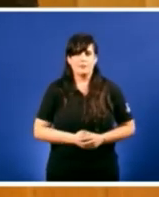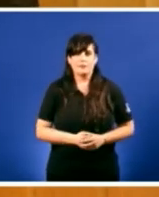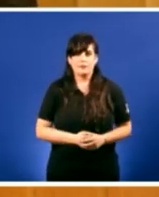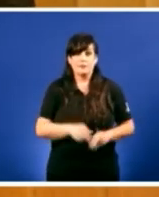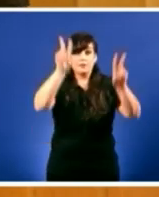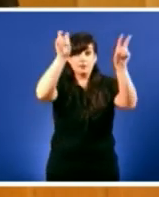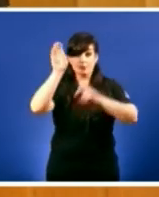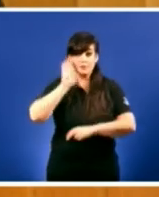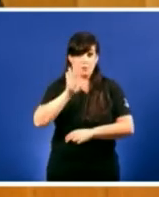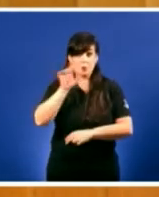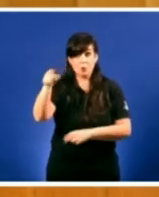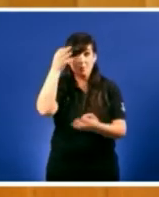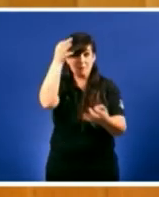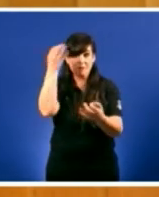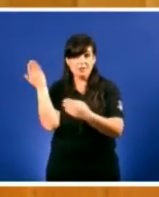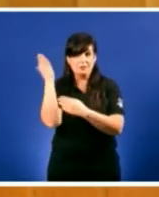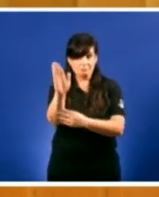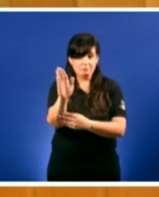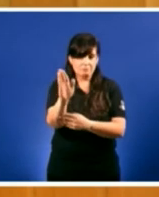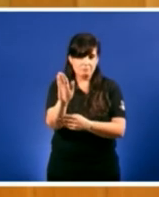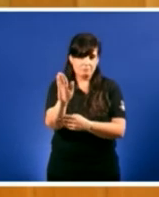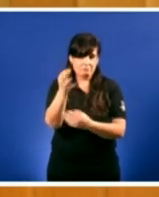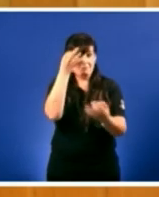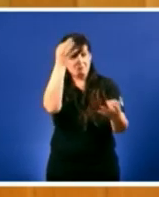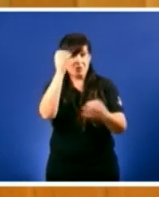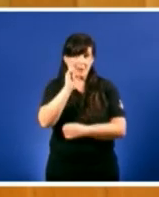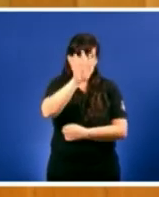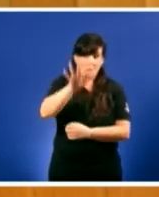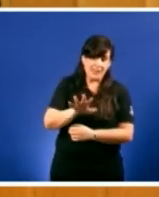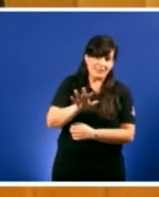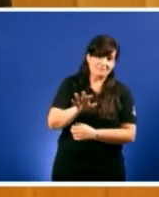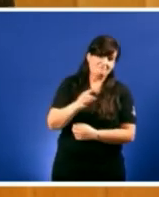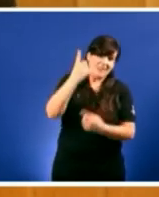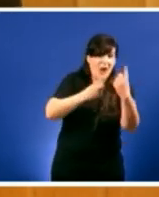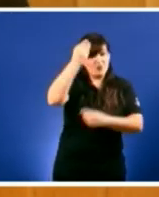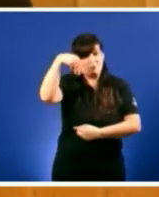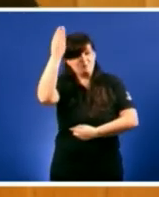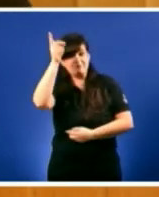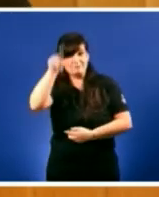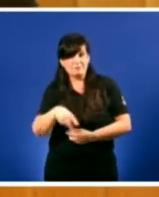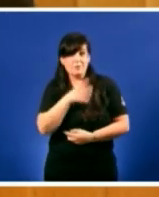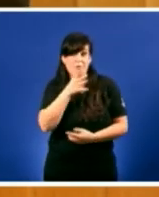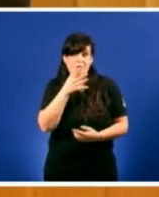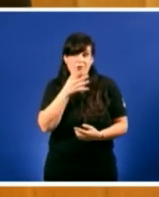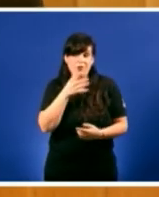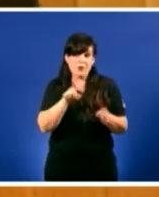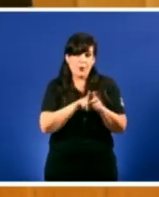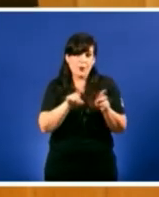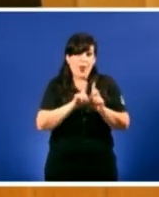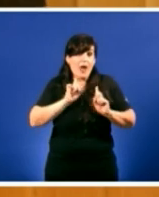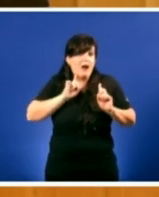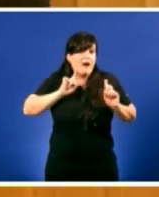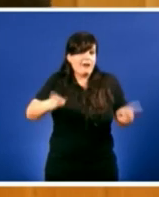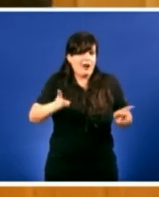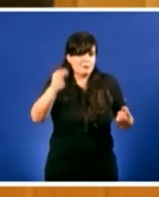corrupción propuxo medidas aparentes e abstractas para evitar rendir contas dos casos moi